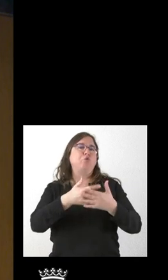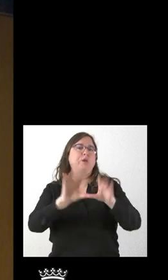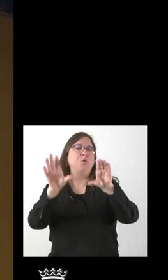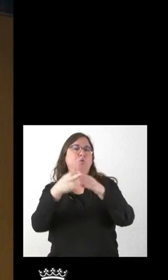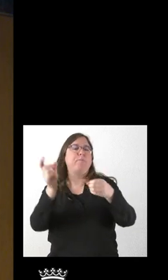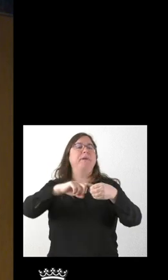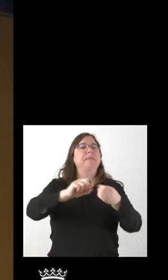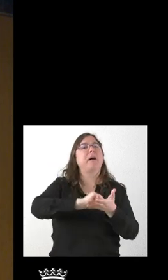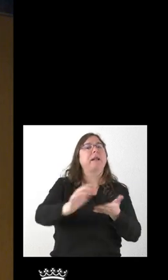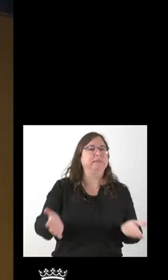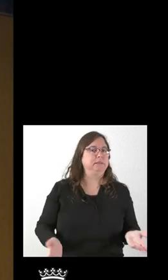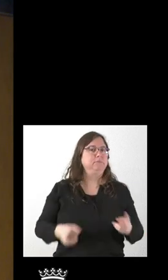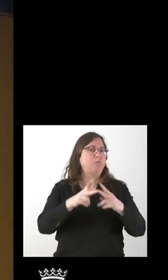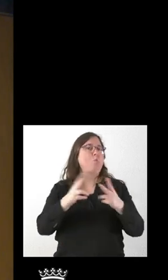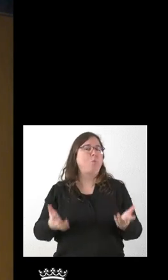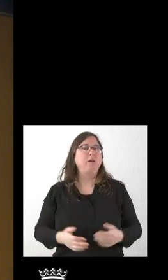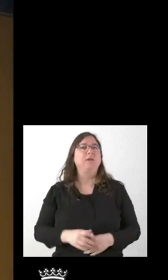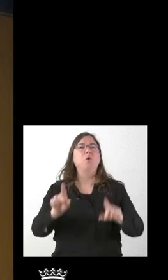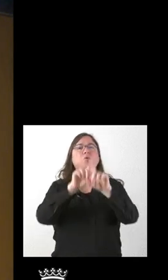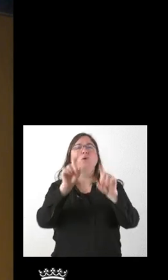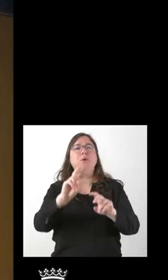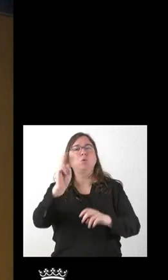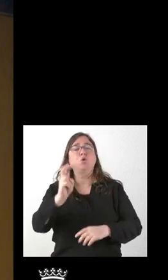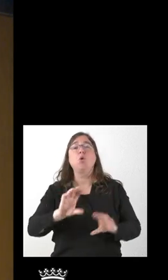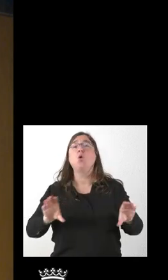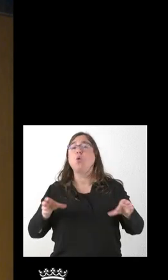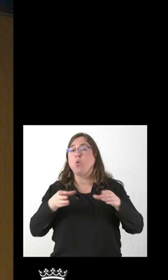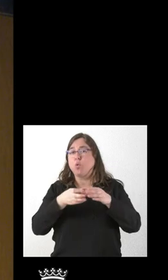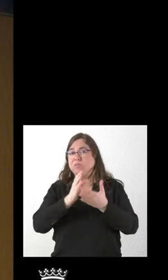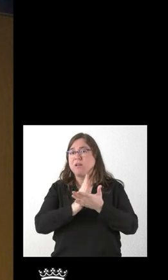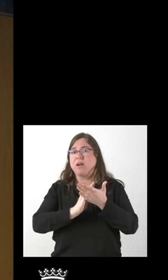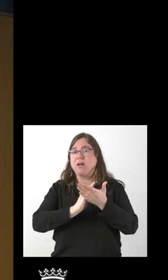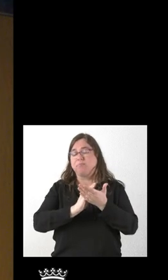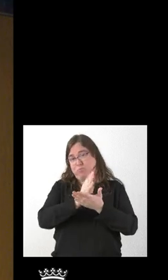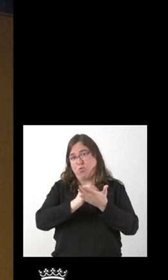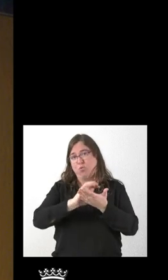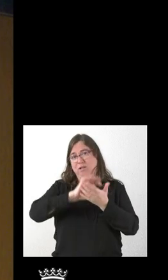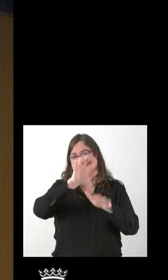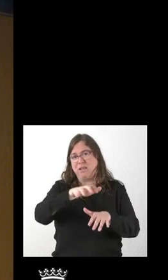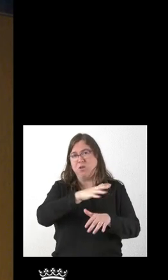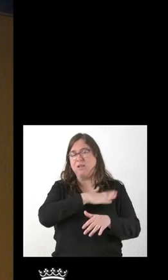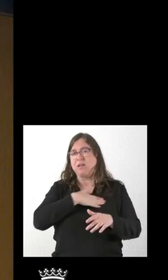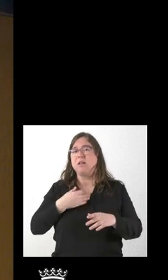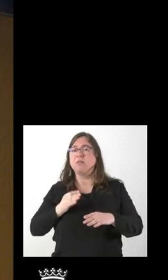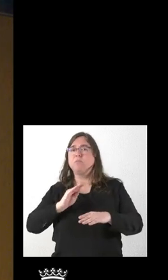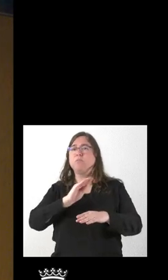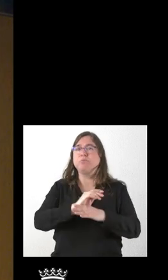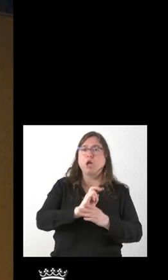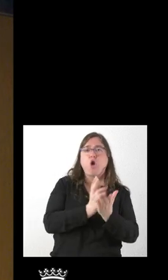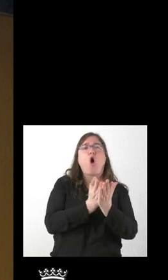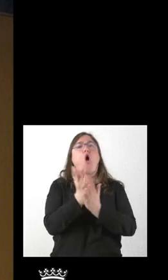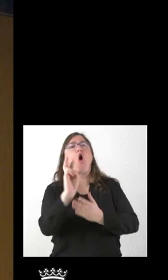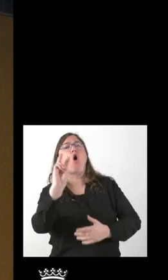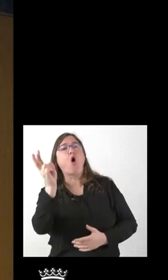Y una última cuestión también sobre este tema. ¿La Junta está dispuesta a aportar algo a la otra alternativa que ha